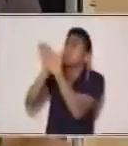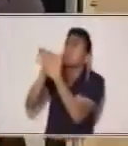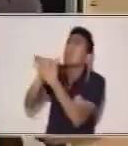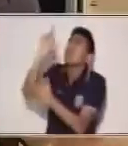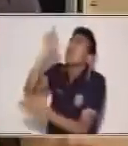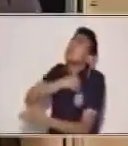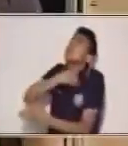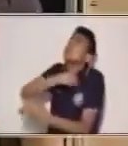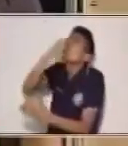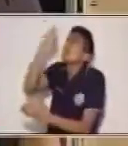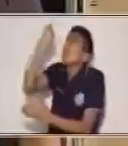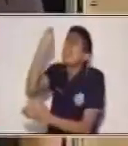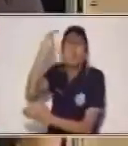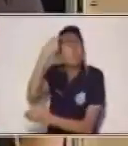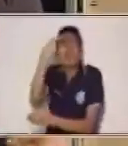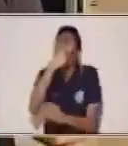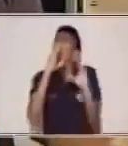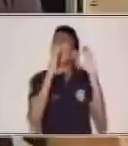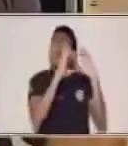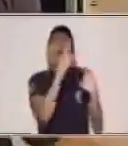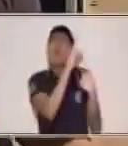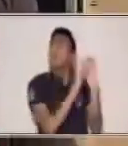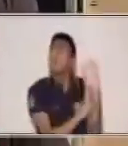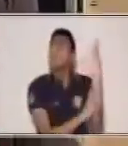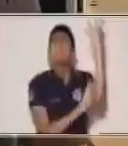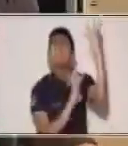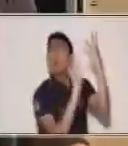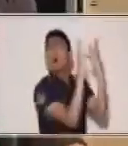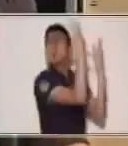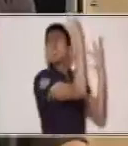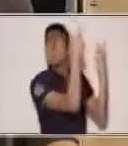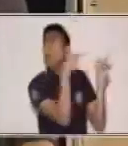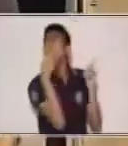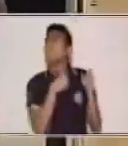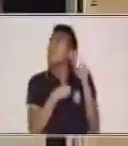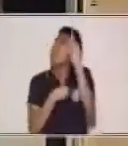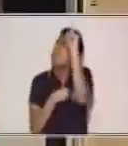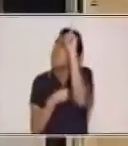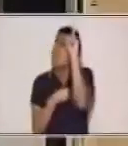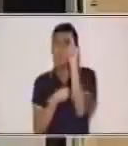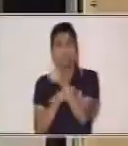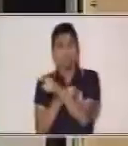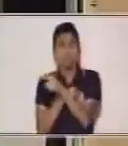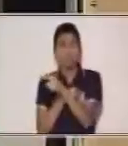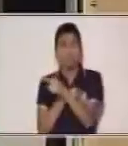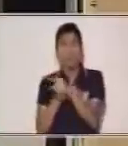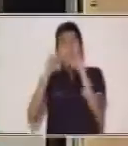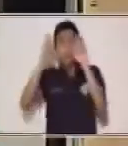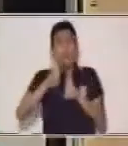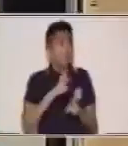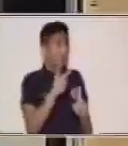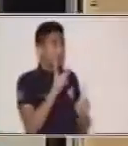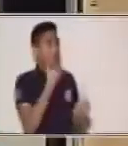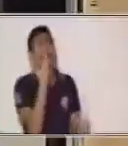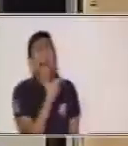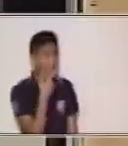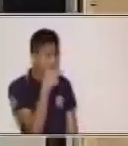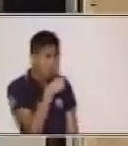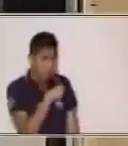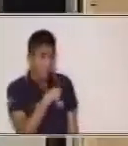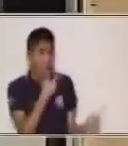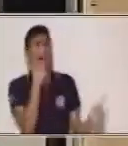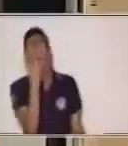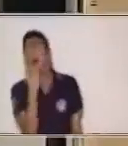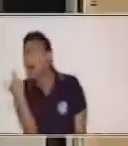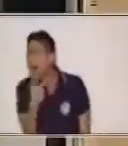podían darle el trabajo porque él era un mono. Barrigón se fue muy triste y